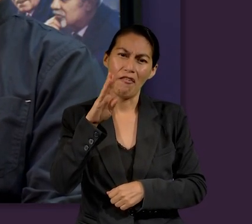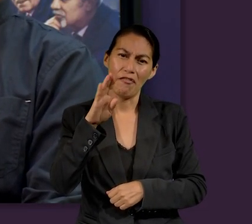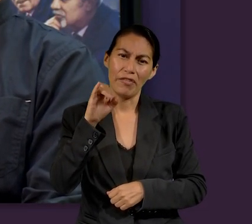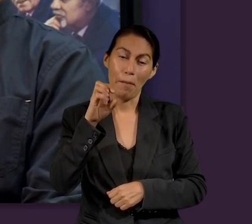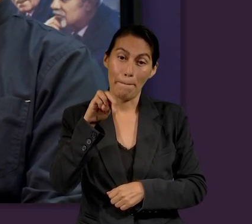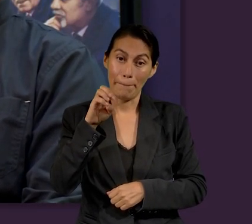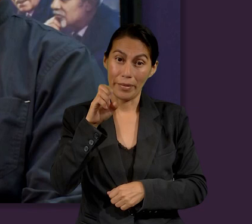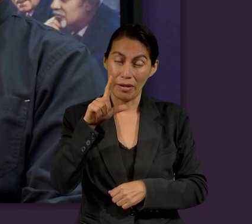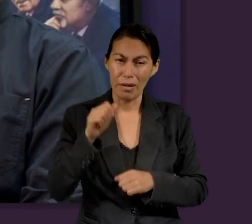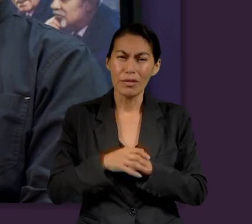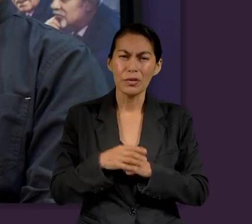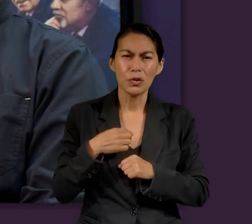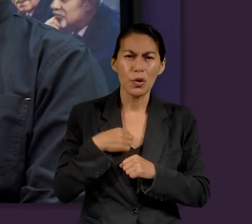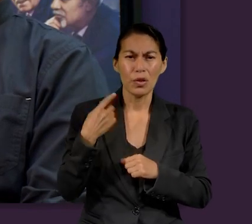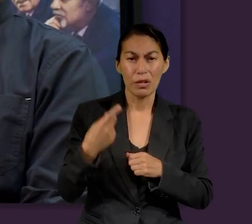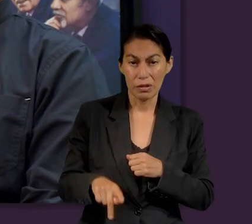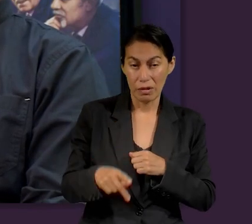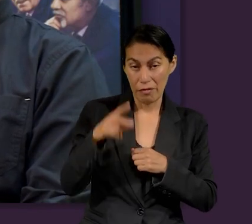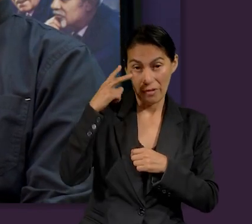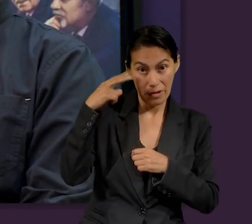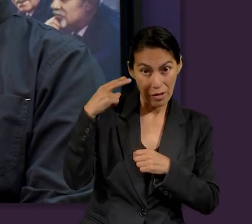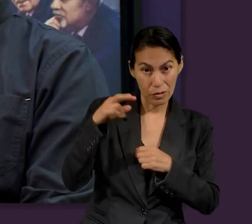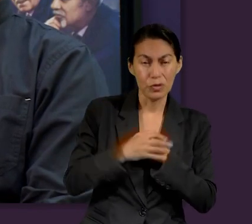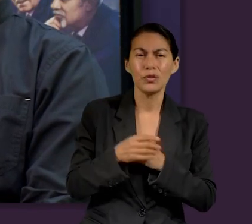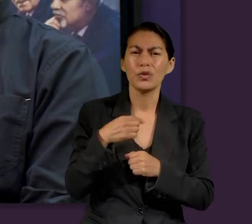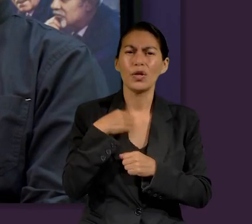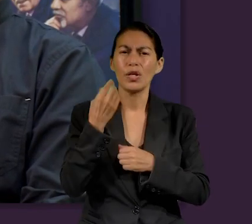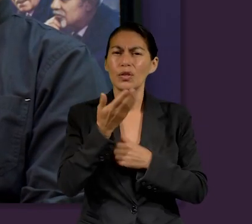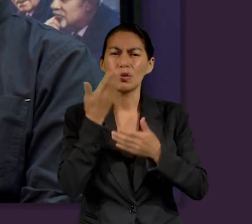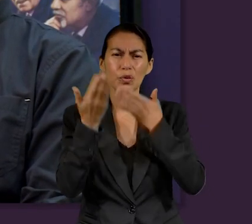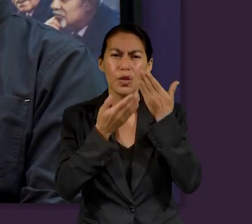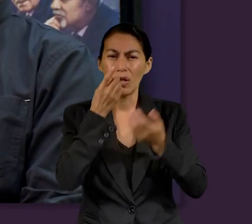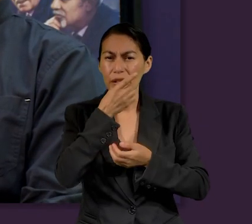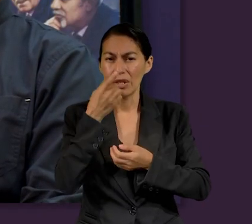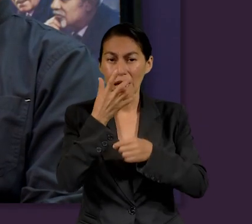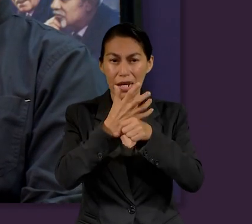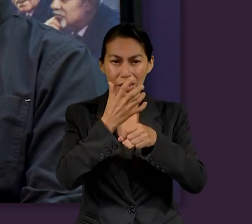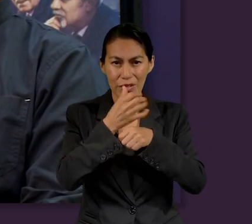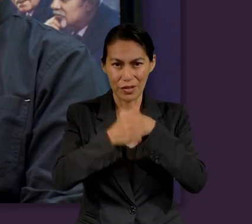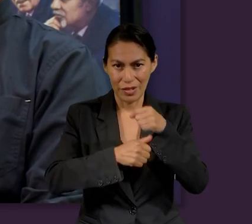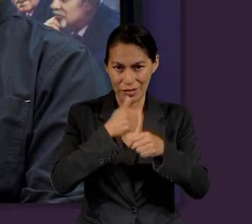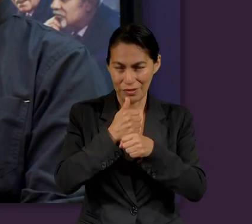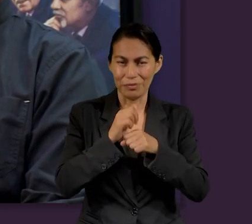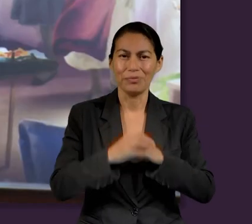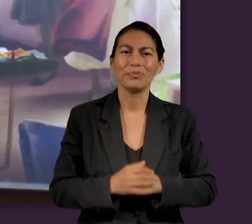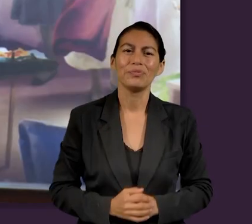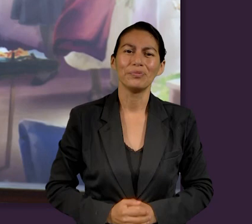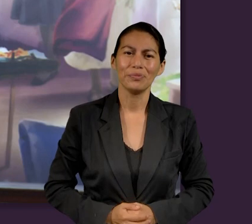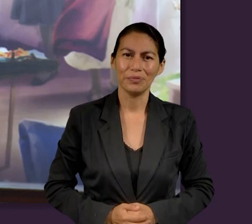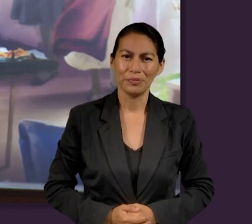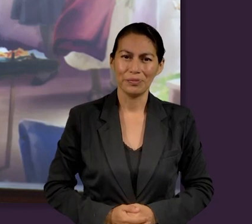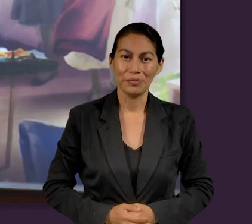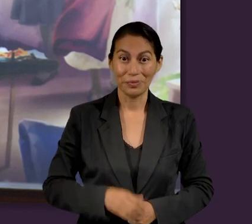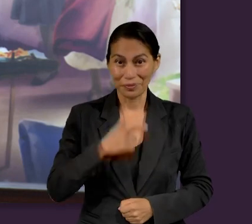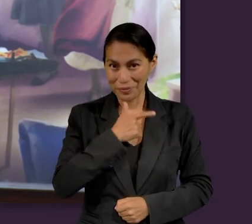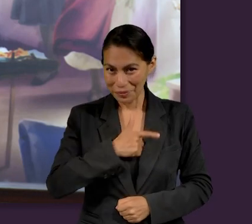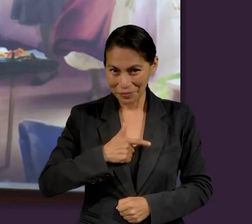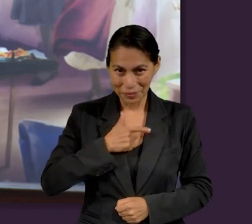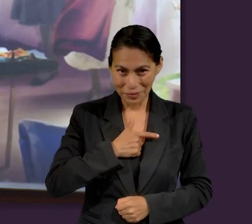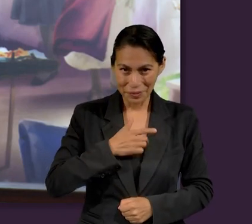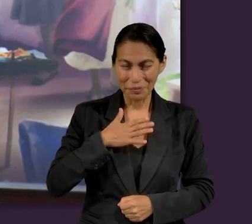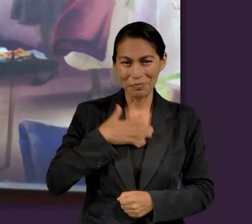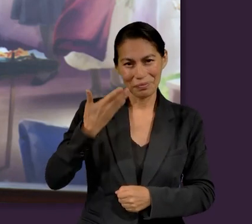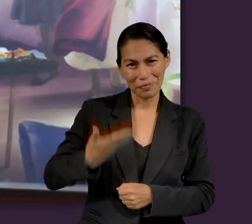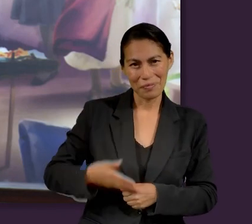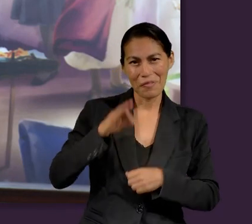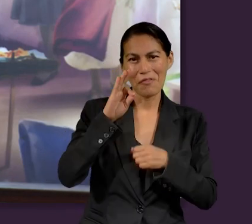originario de Veracruz y actualmente estudio la carrera de Odontología en mi quinto año. Mucho gusto. Soy Fanny